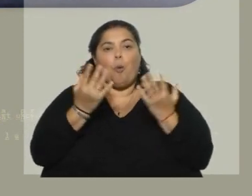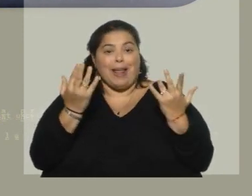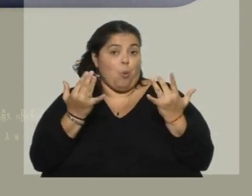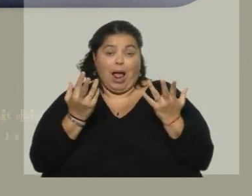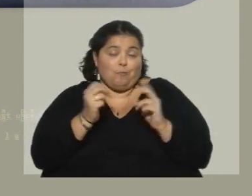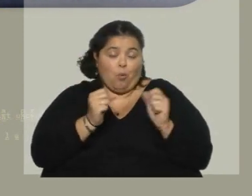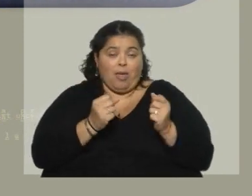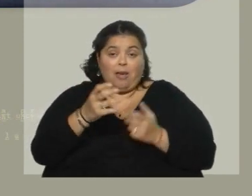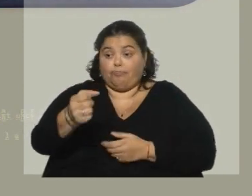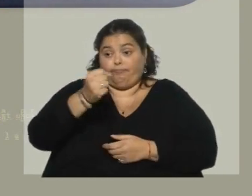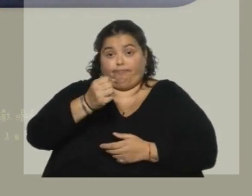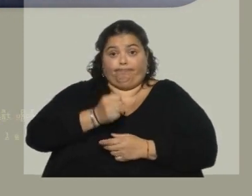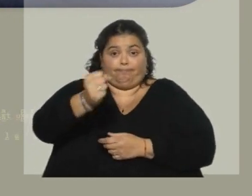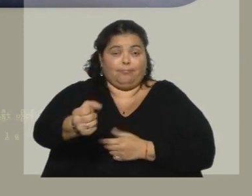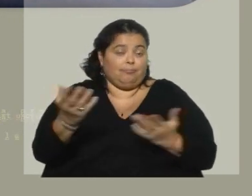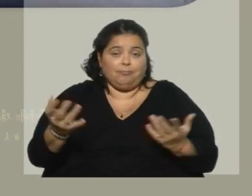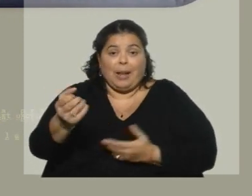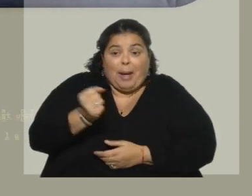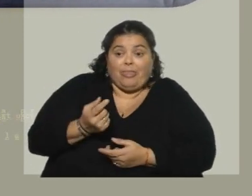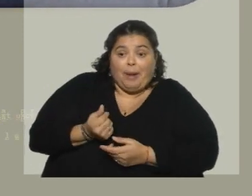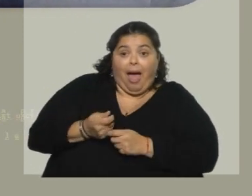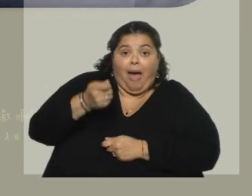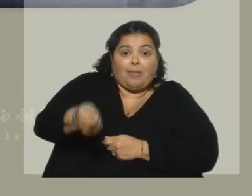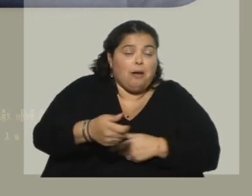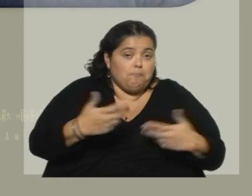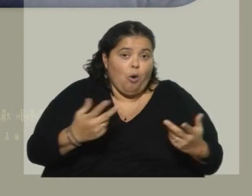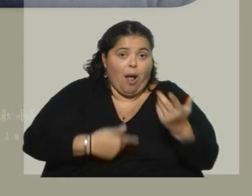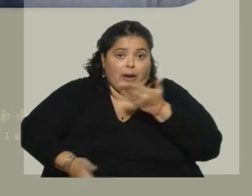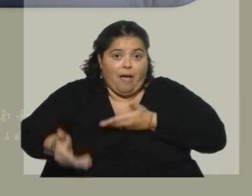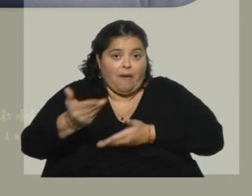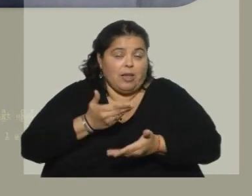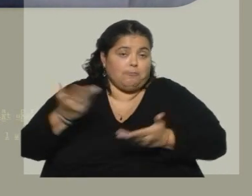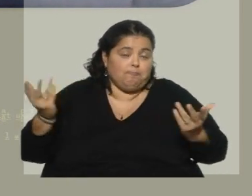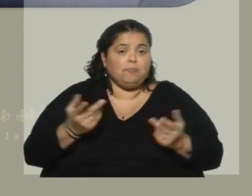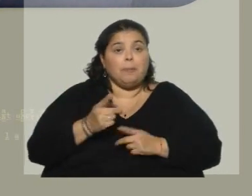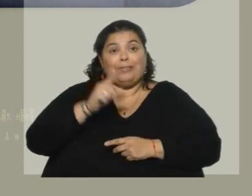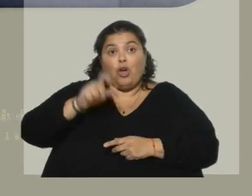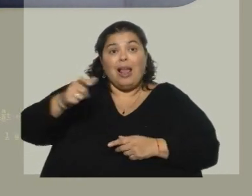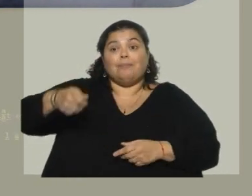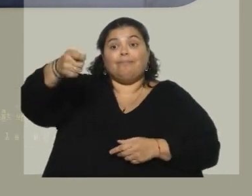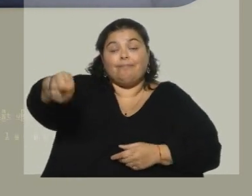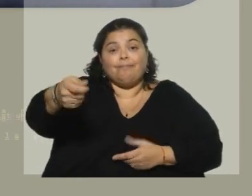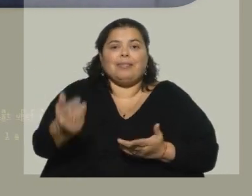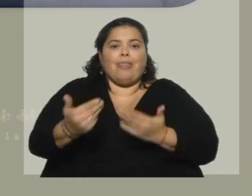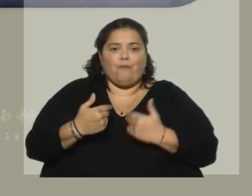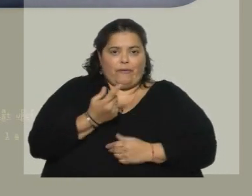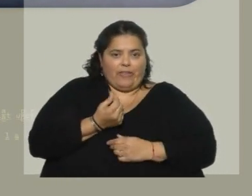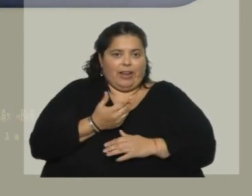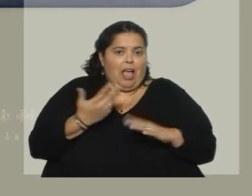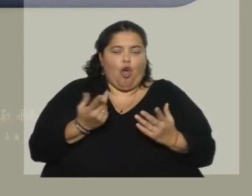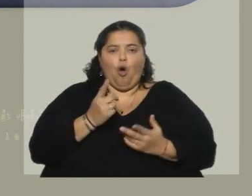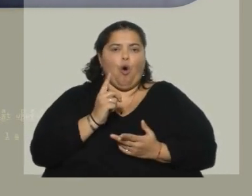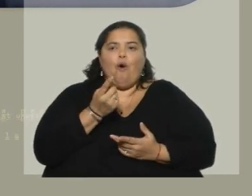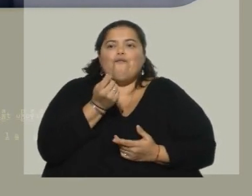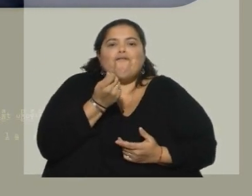digamos, como hoy se hace en un almacén de barrio, por ejemplo, que llega una persona con un envase de los que hoy son retornables y se le devuelven el dinero, el valor de la seña,